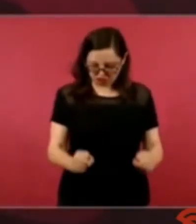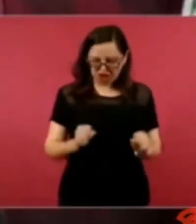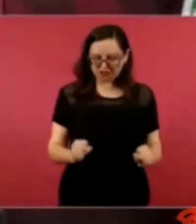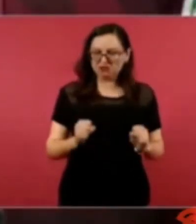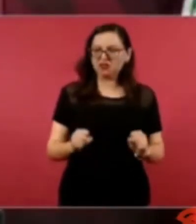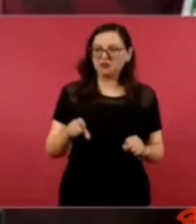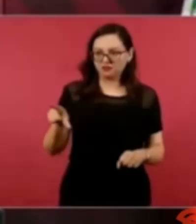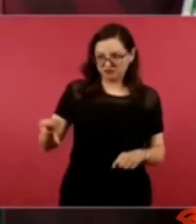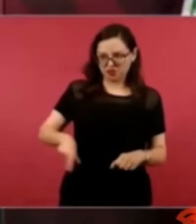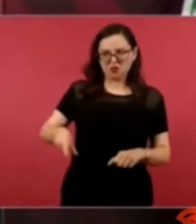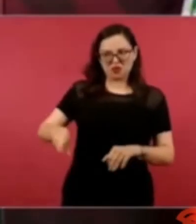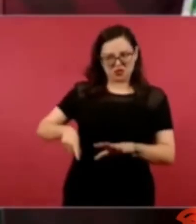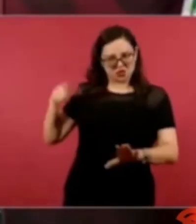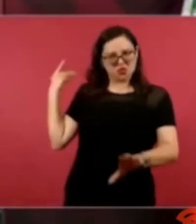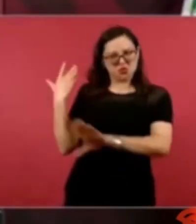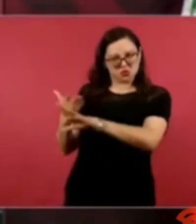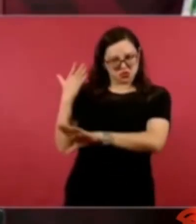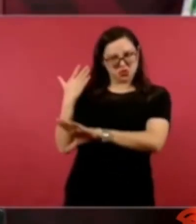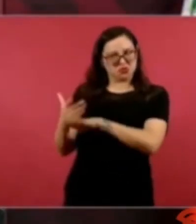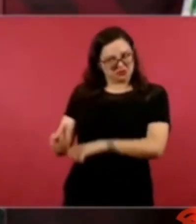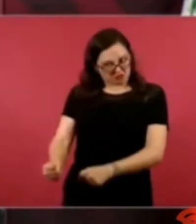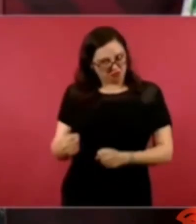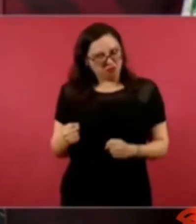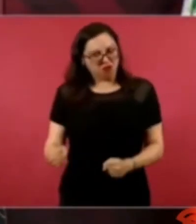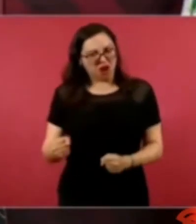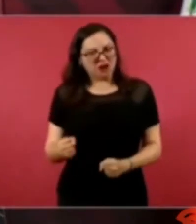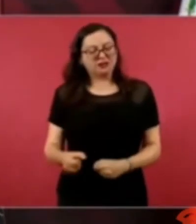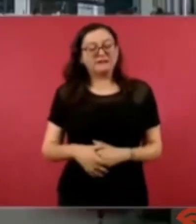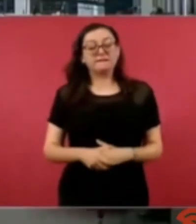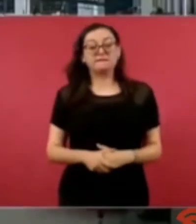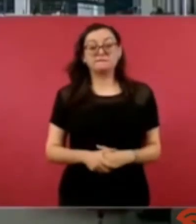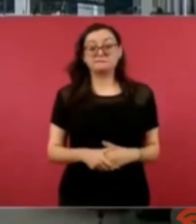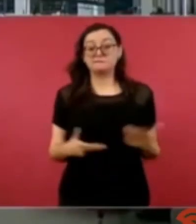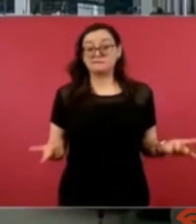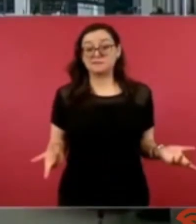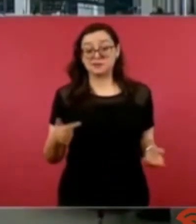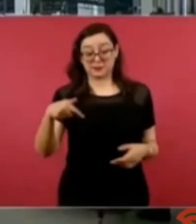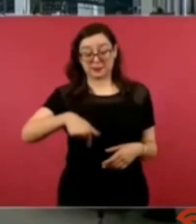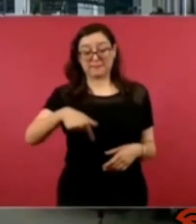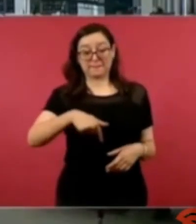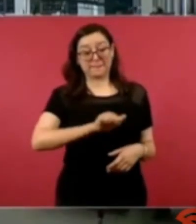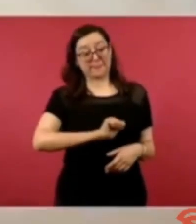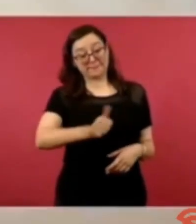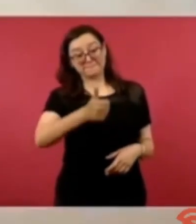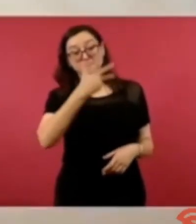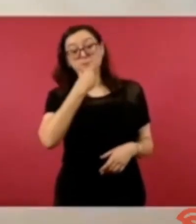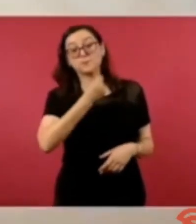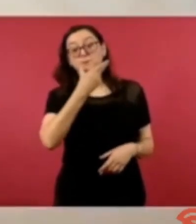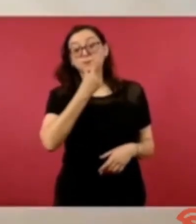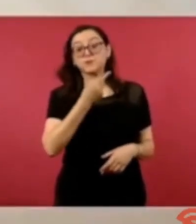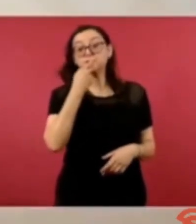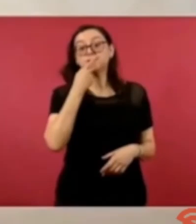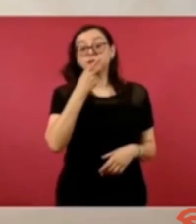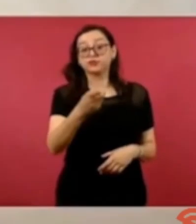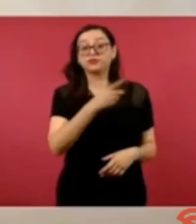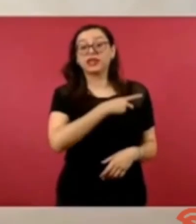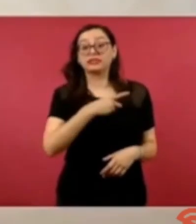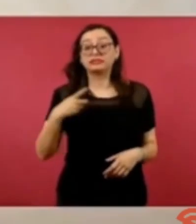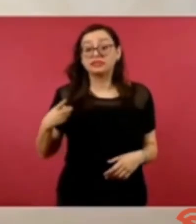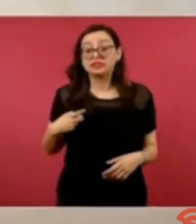como decía otro publicista aquí no tiene que ser